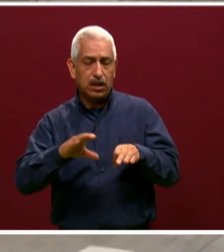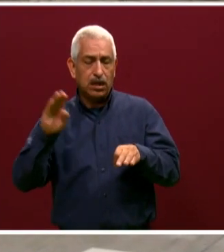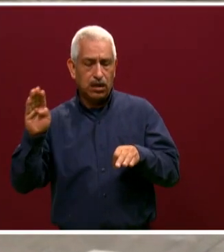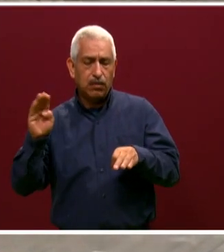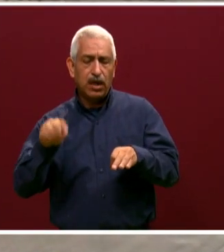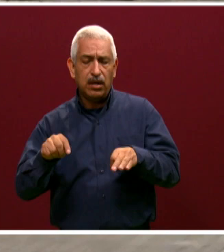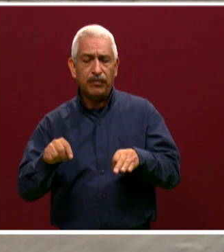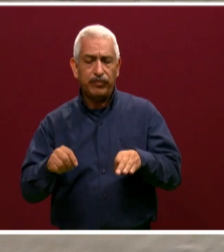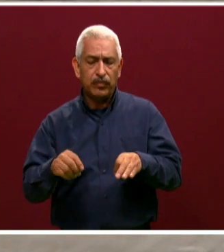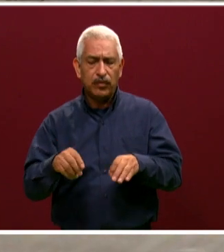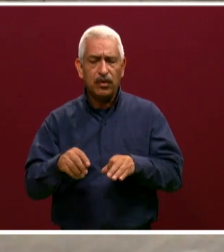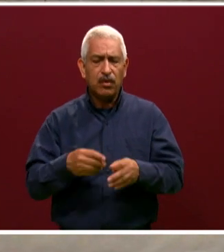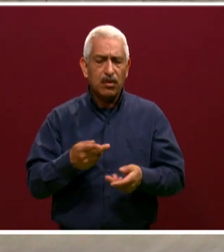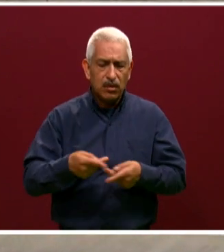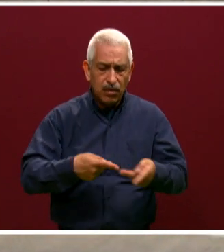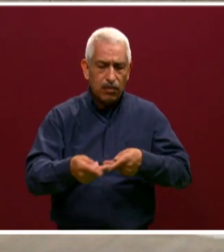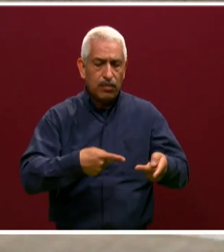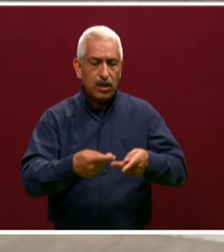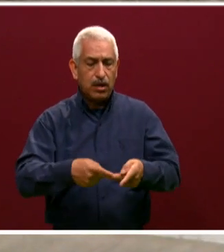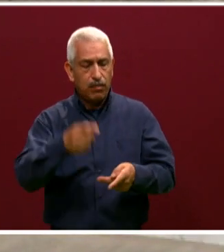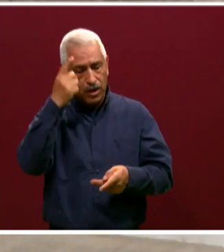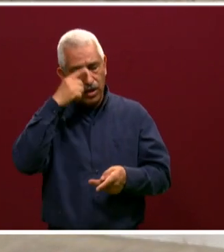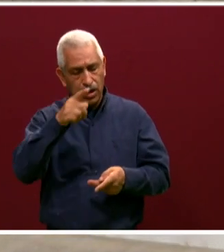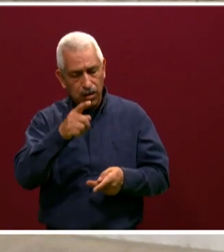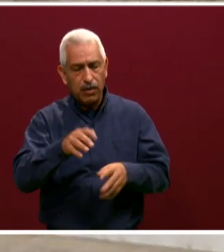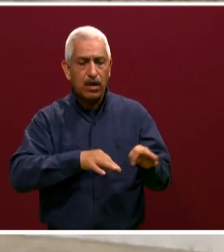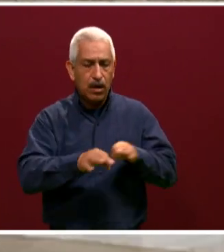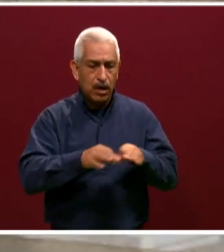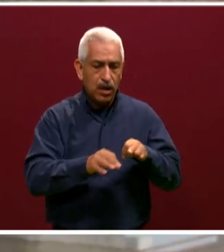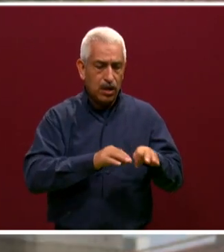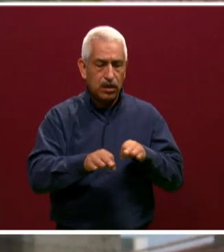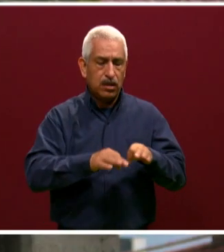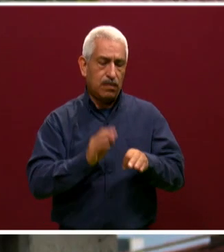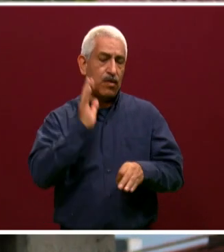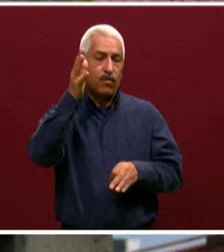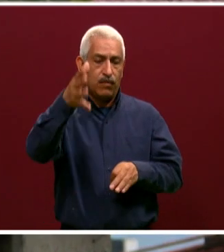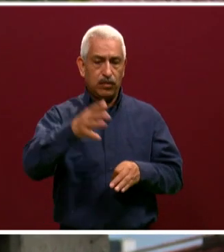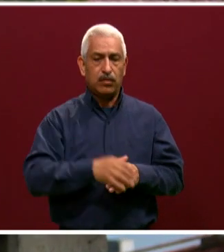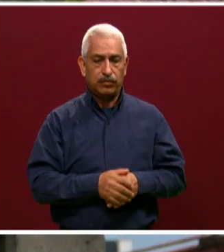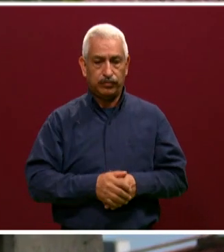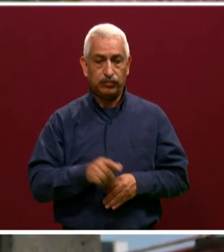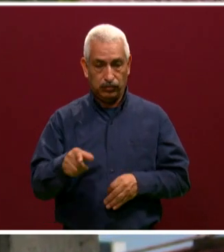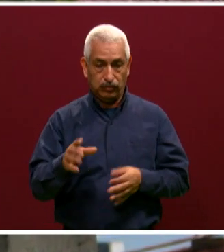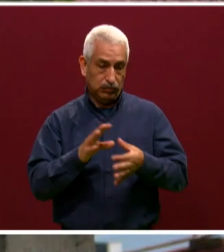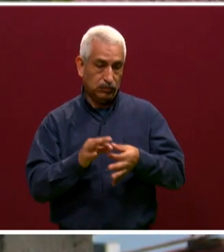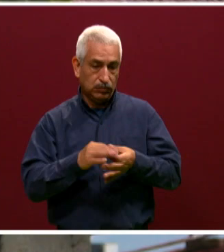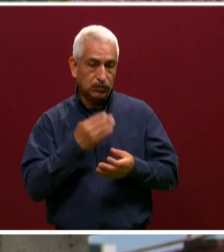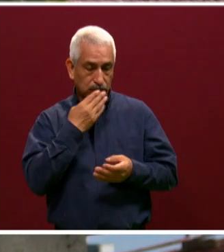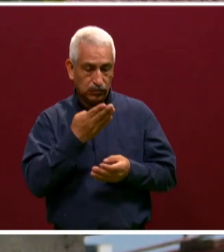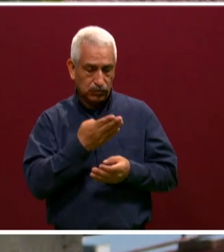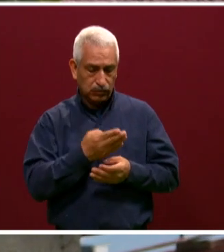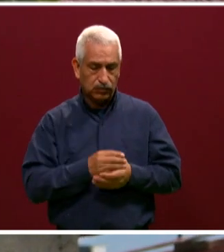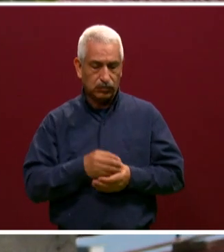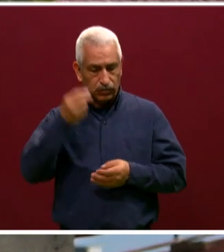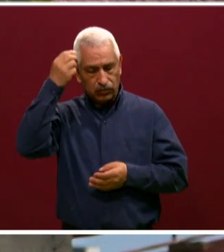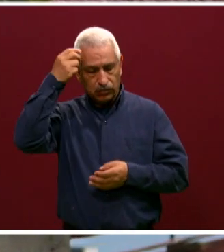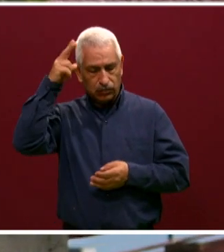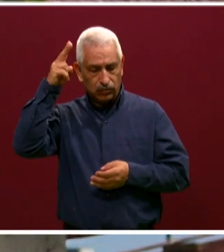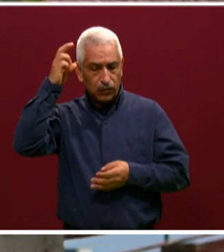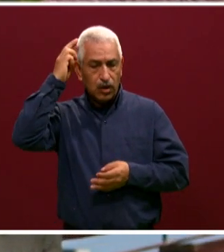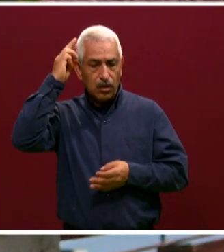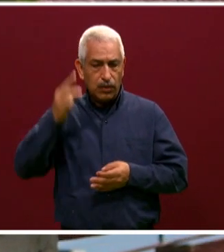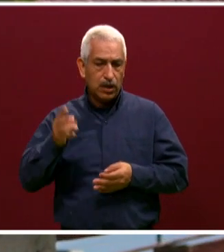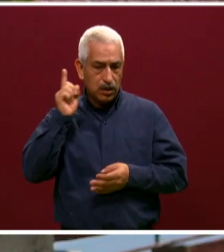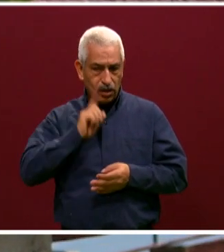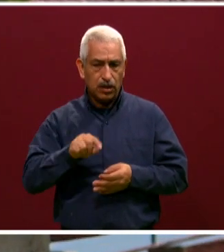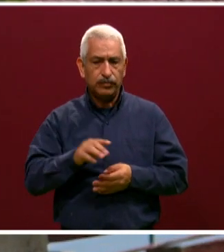dando en el colegio. No sé si quieres agregar algo más, maestra. ¿Cómo ves, maestra? Bueno, sí, además de toda la… ¿Qué les llama la atención a